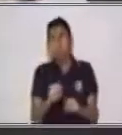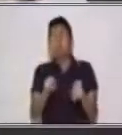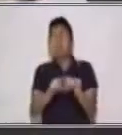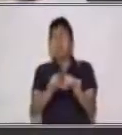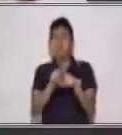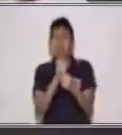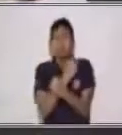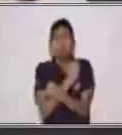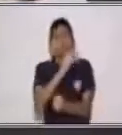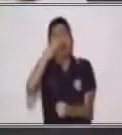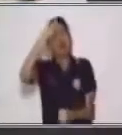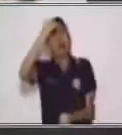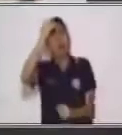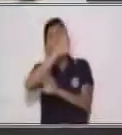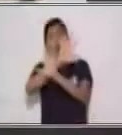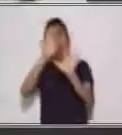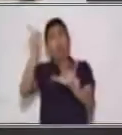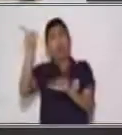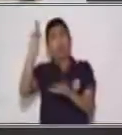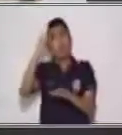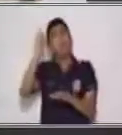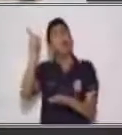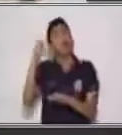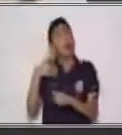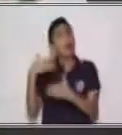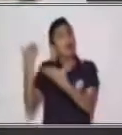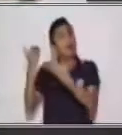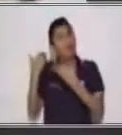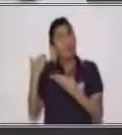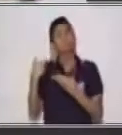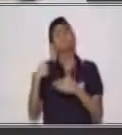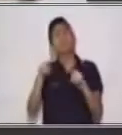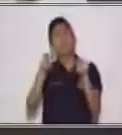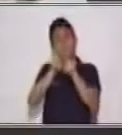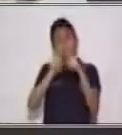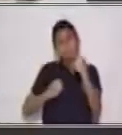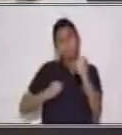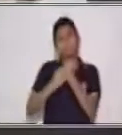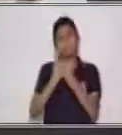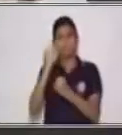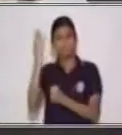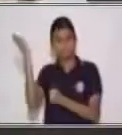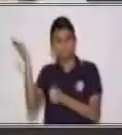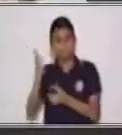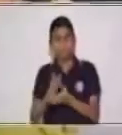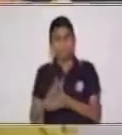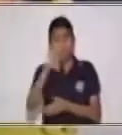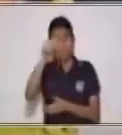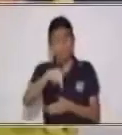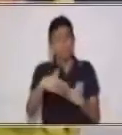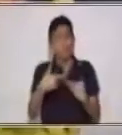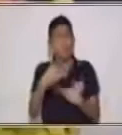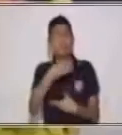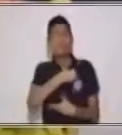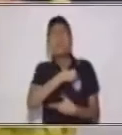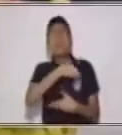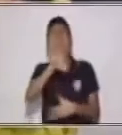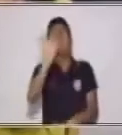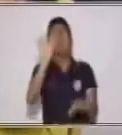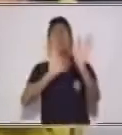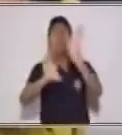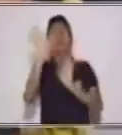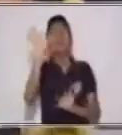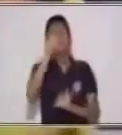bonitas que nuestros abuelos hacen por nosotros. Ahora, quiero invitarte a que pienses en